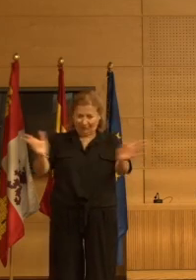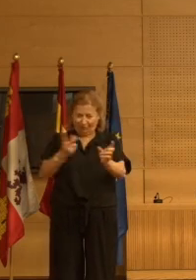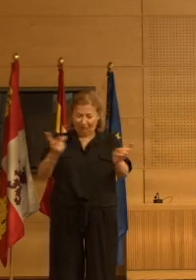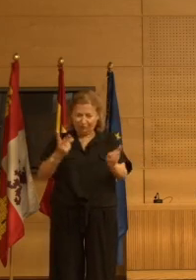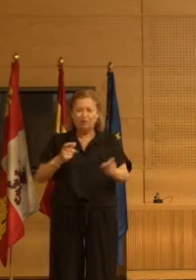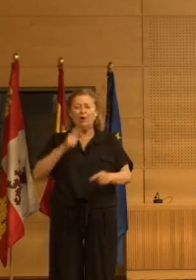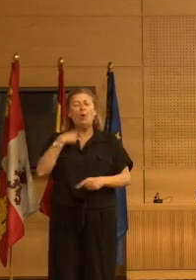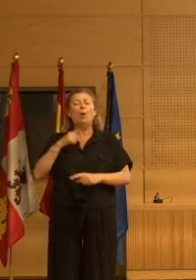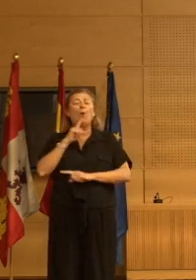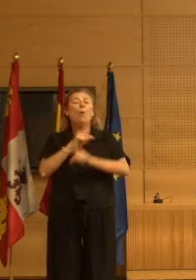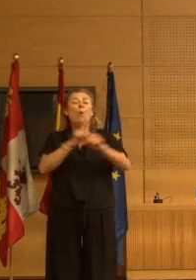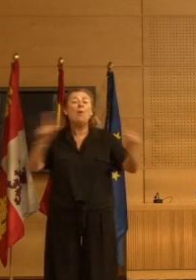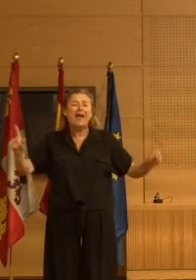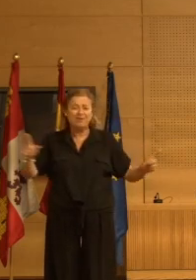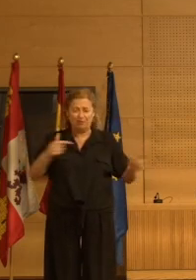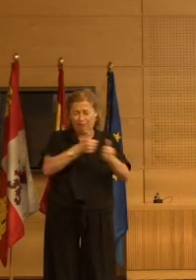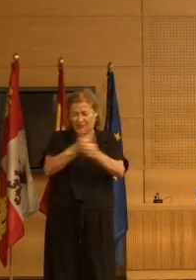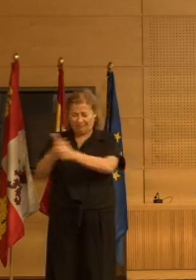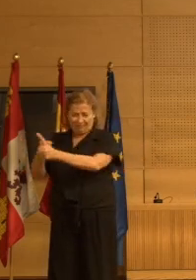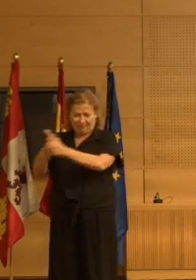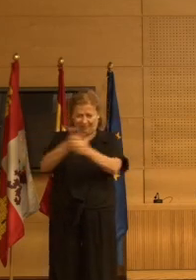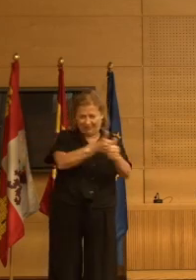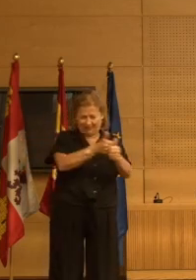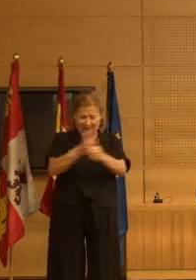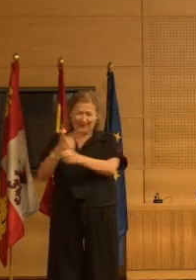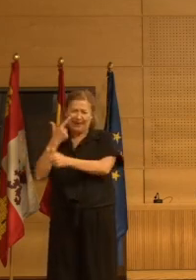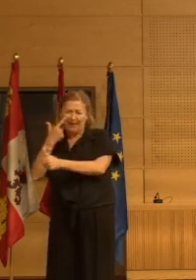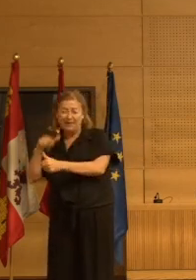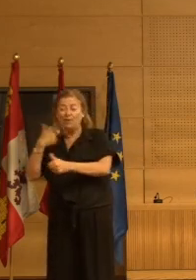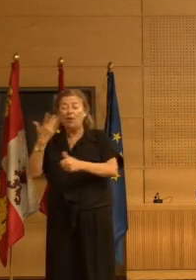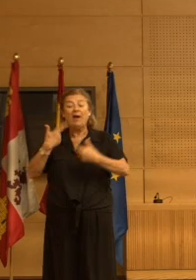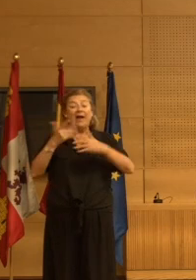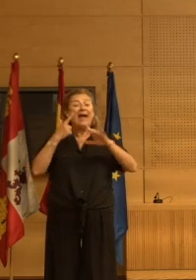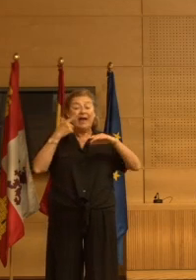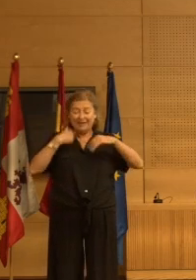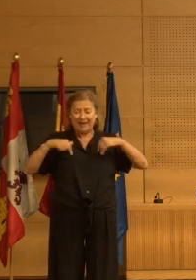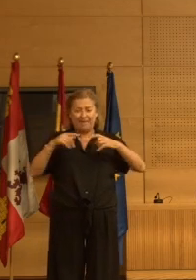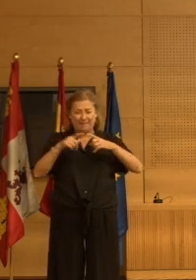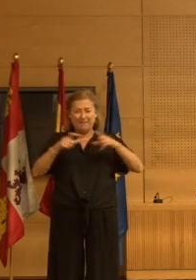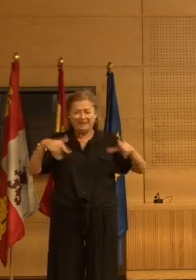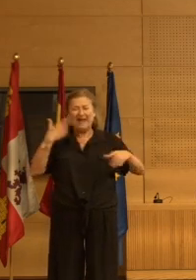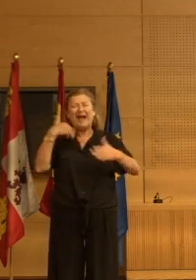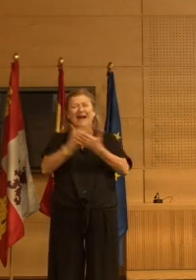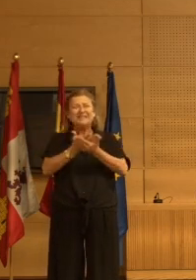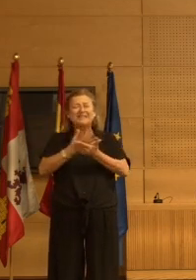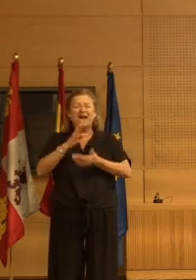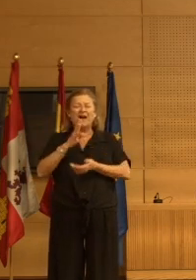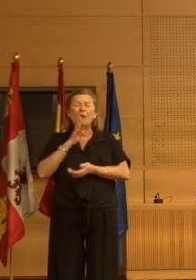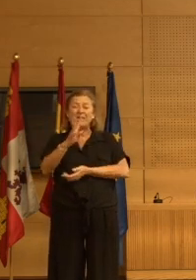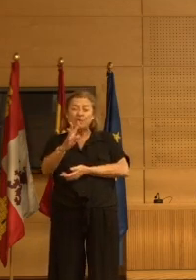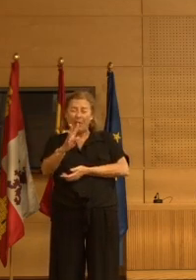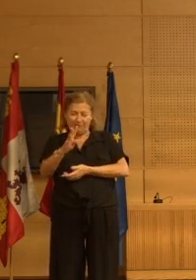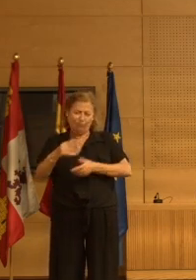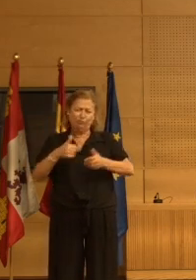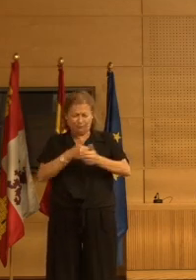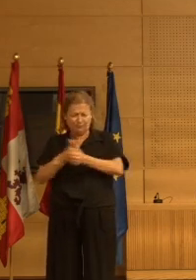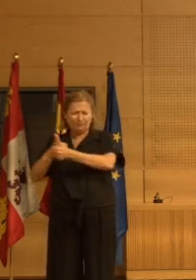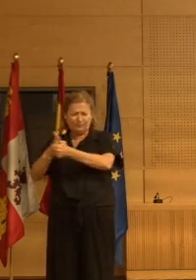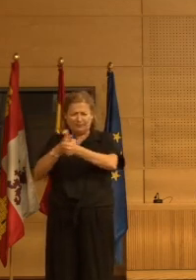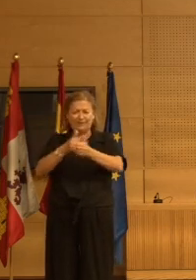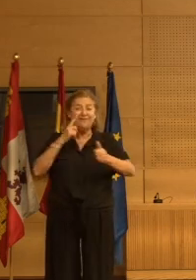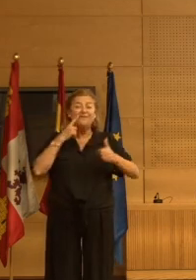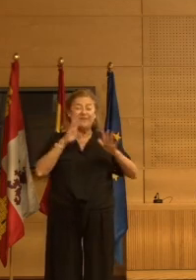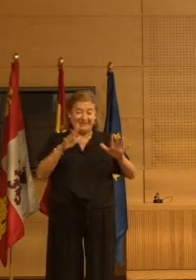durante un año de manera doble ciega y luego se abre el ciego, pero luego todavía les siguen hasta cuatro años. Es decir,